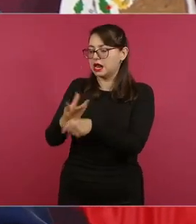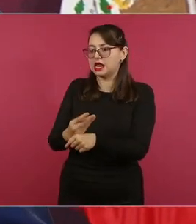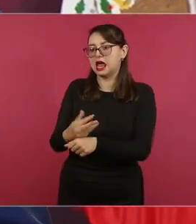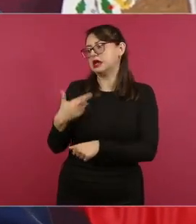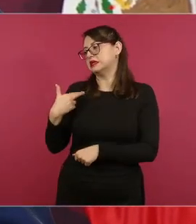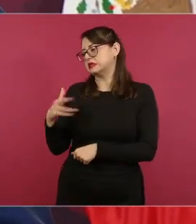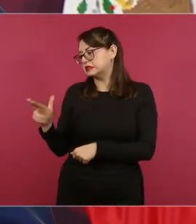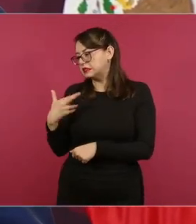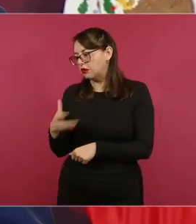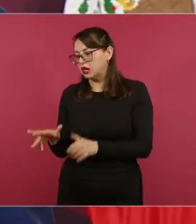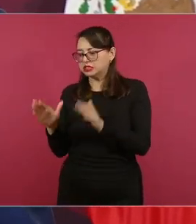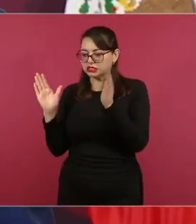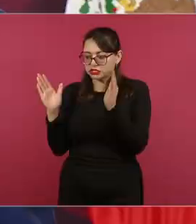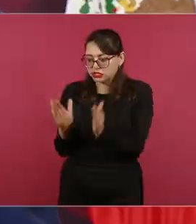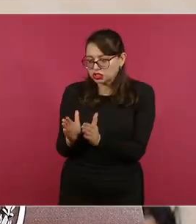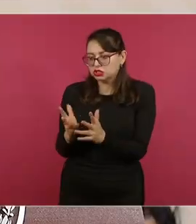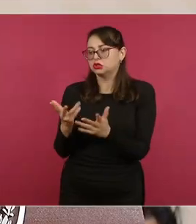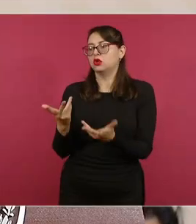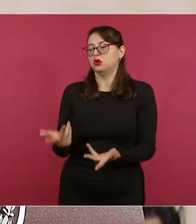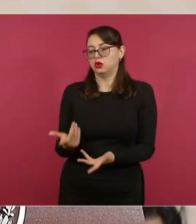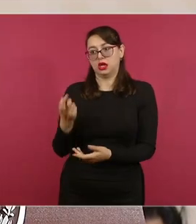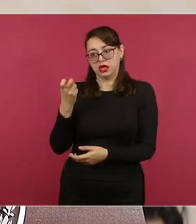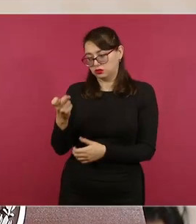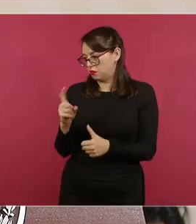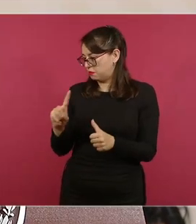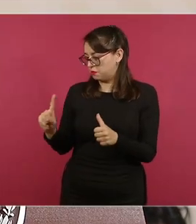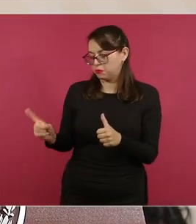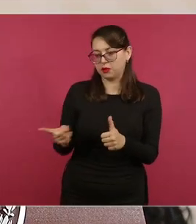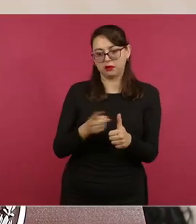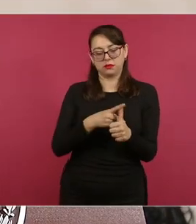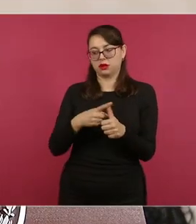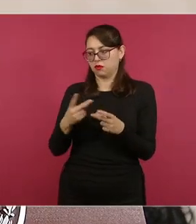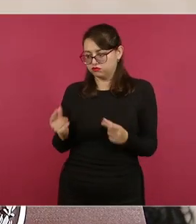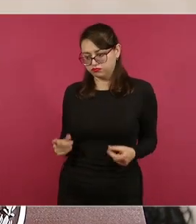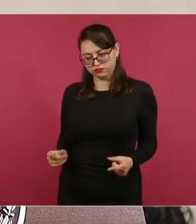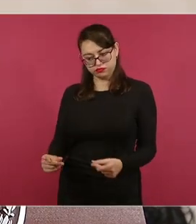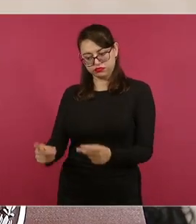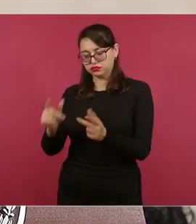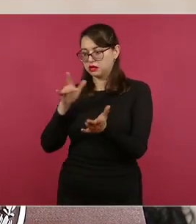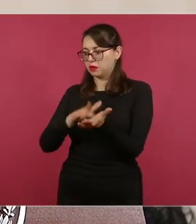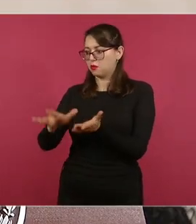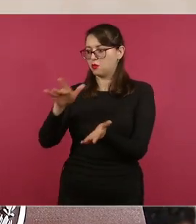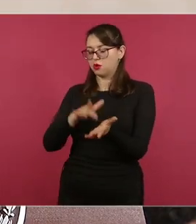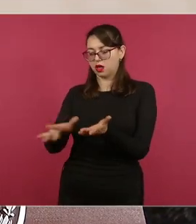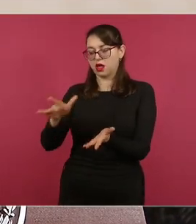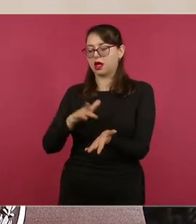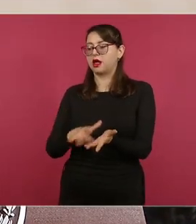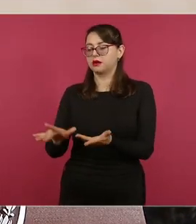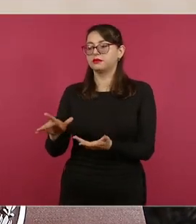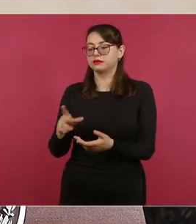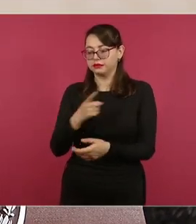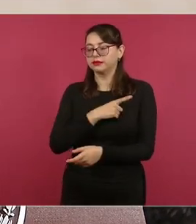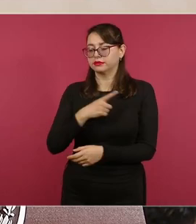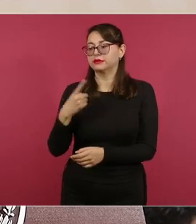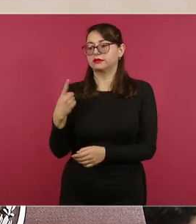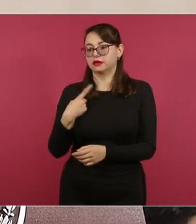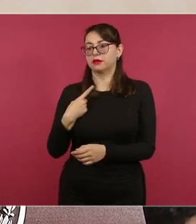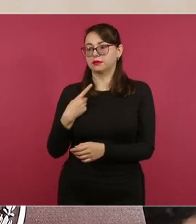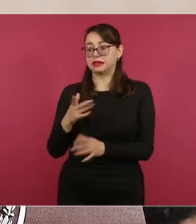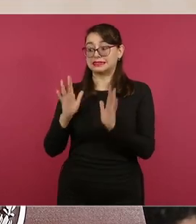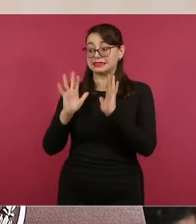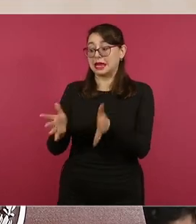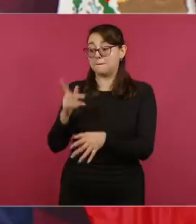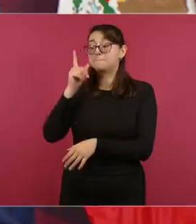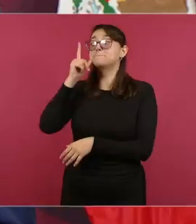y todas sus actividades económicas, sus pequeños